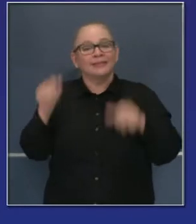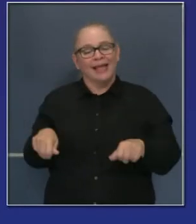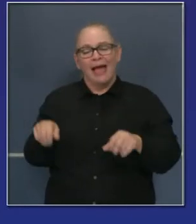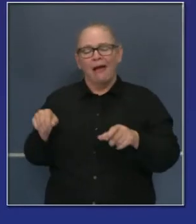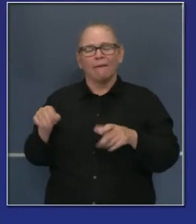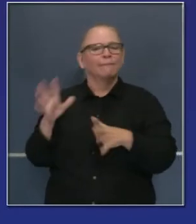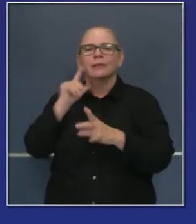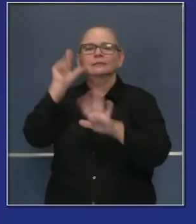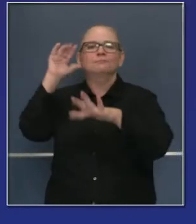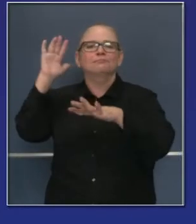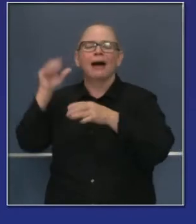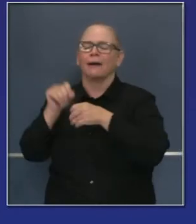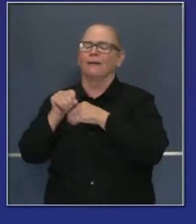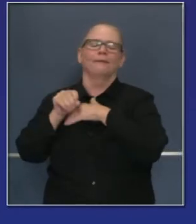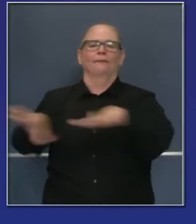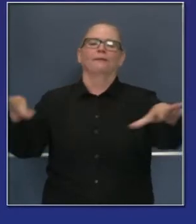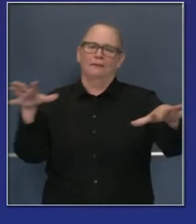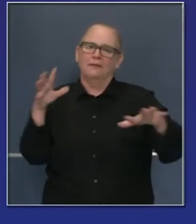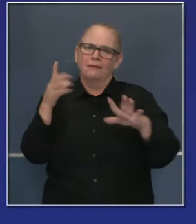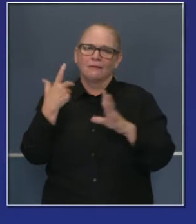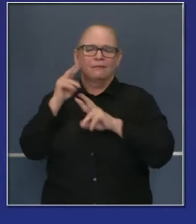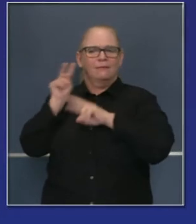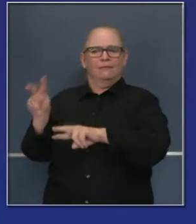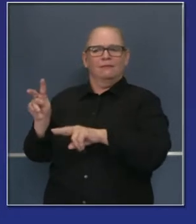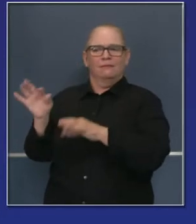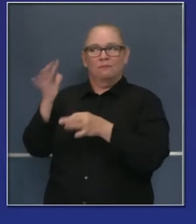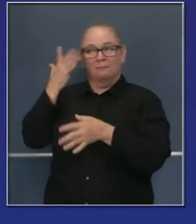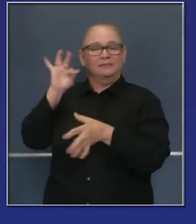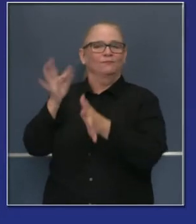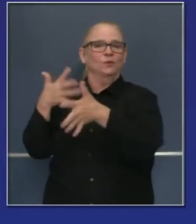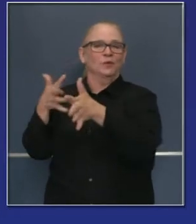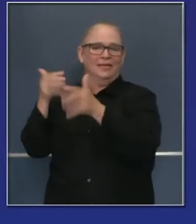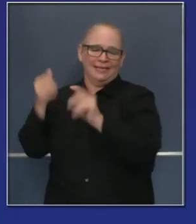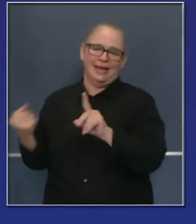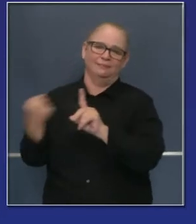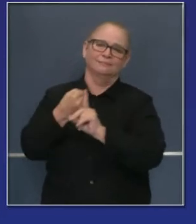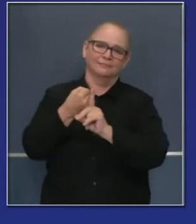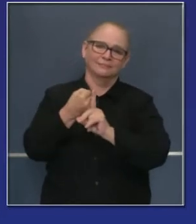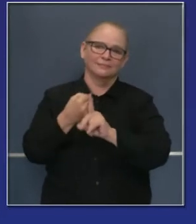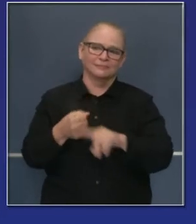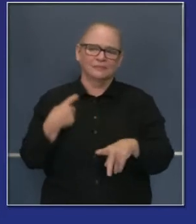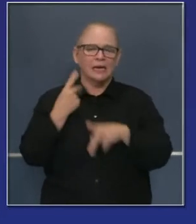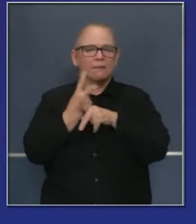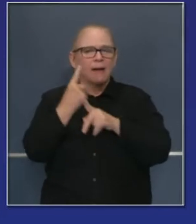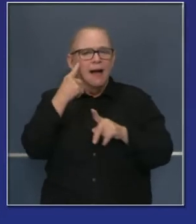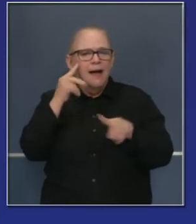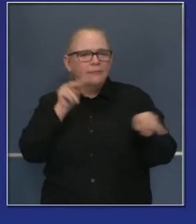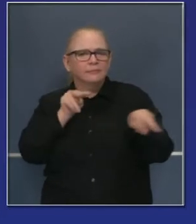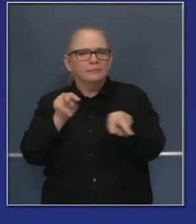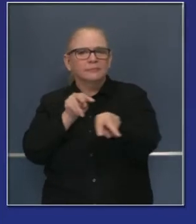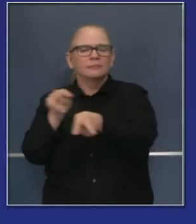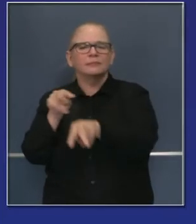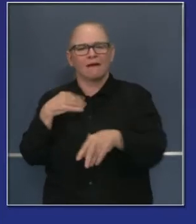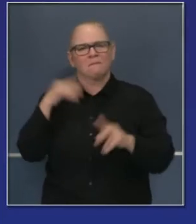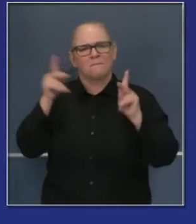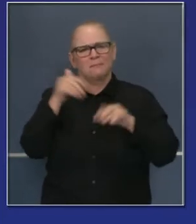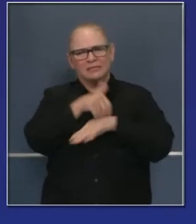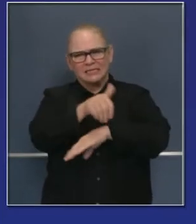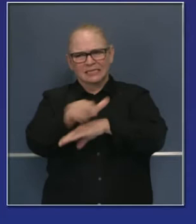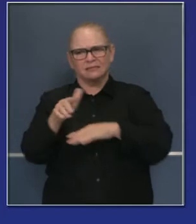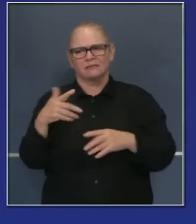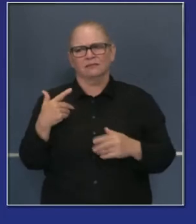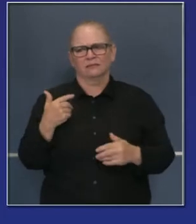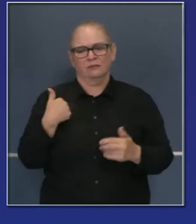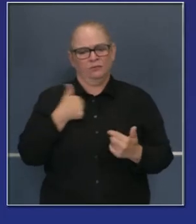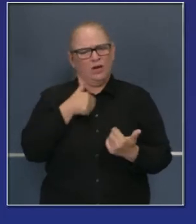del viento y de la humedad. Pero, sin embargo, estos son los incendios más grandes con los que